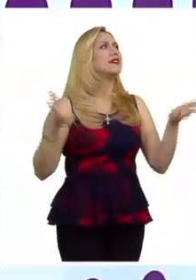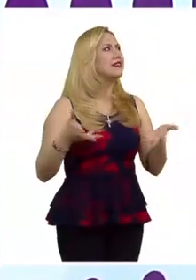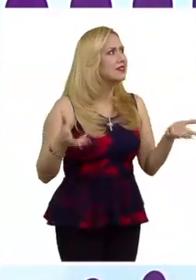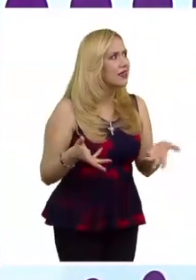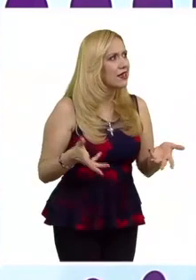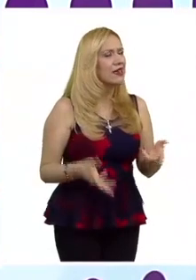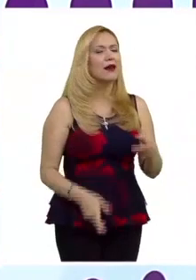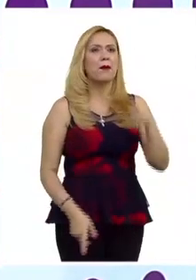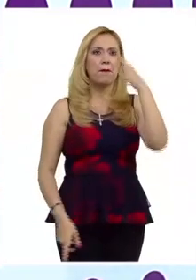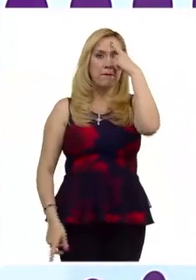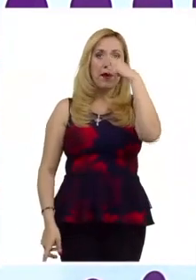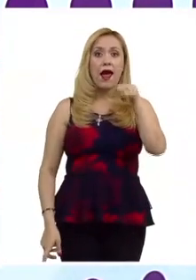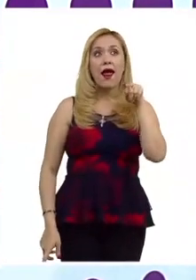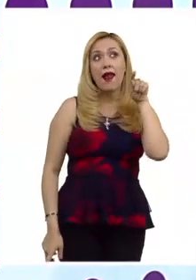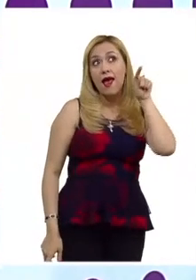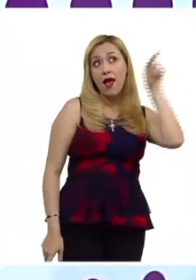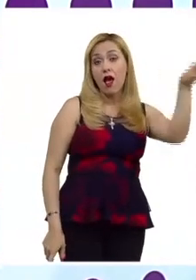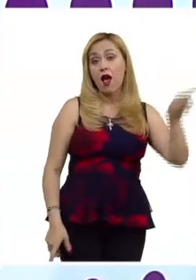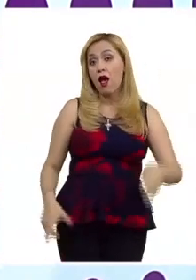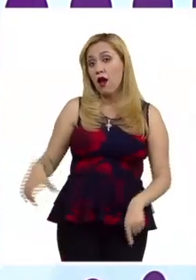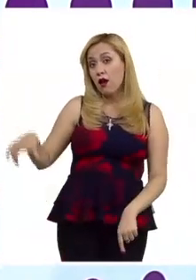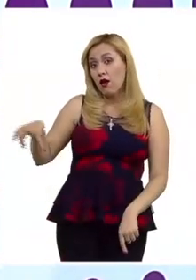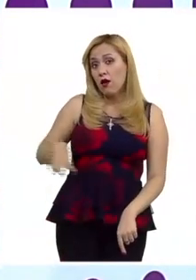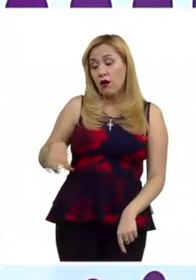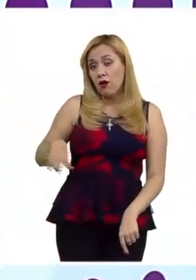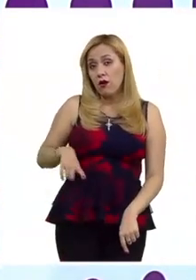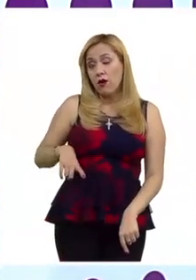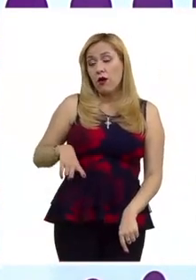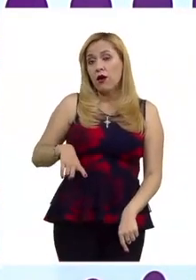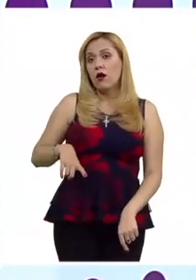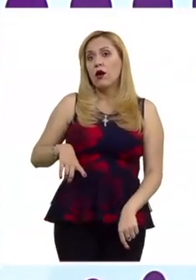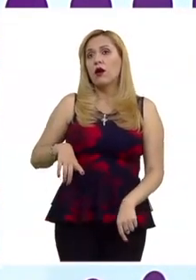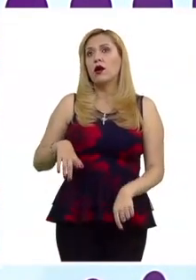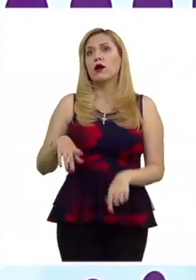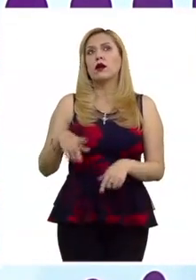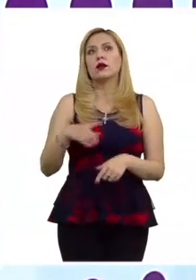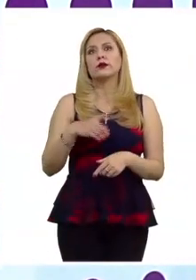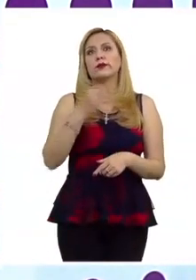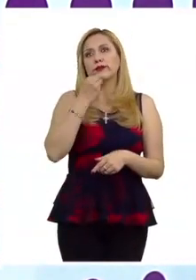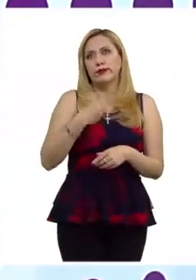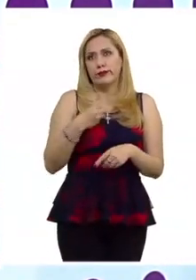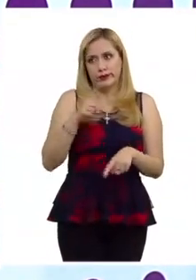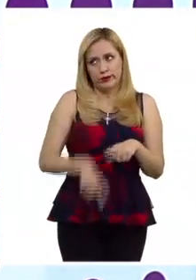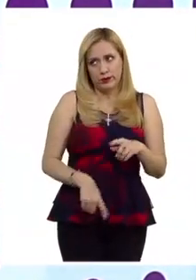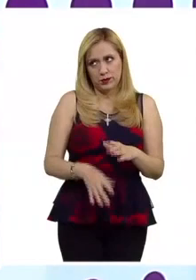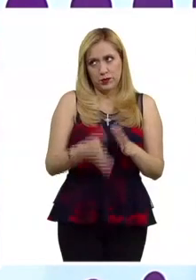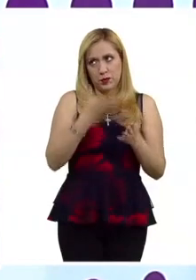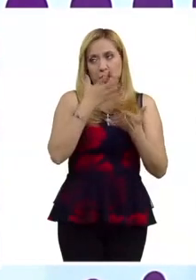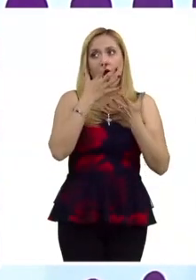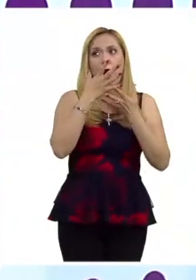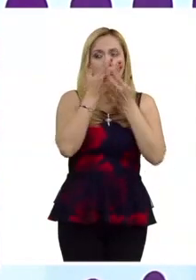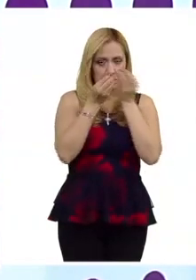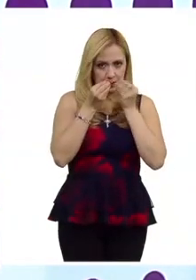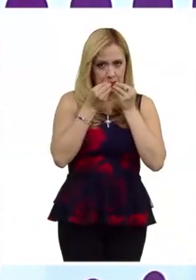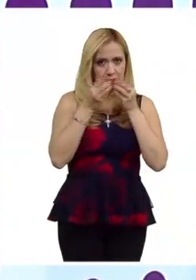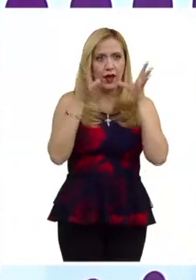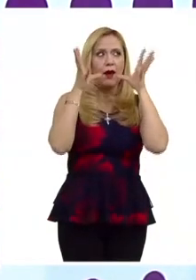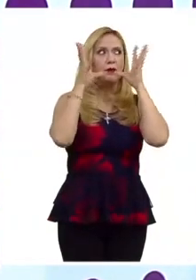no termine inhibiendo discursos que son legítimos, no termine